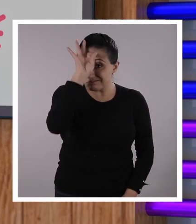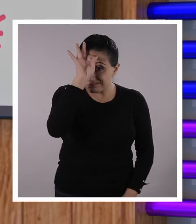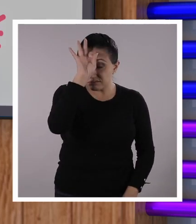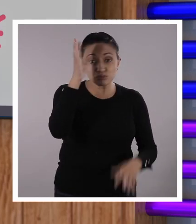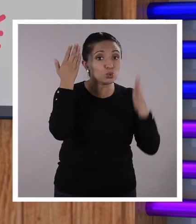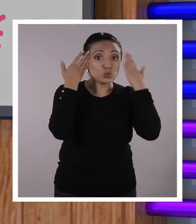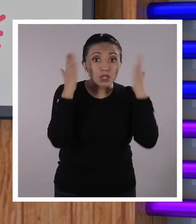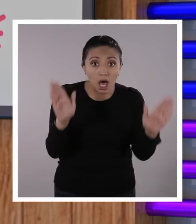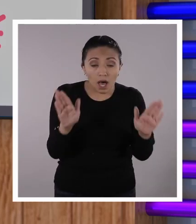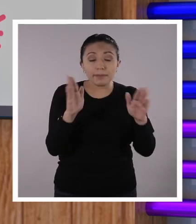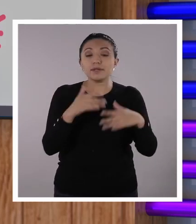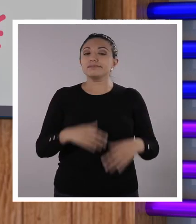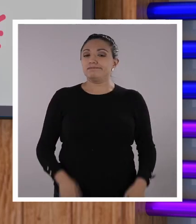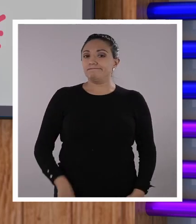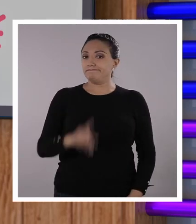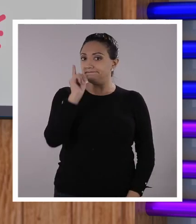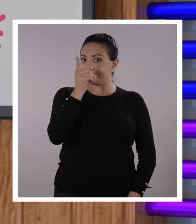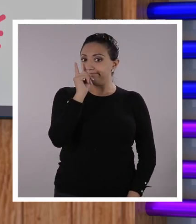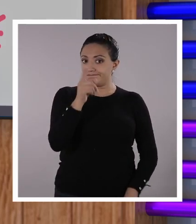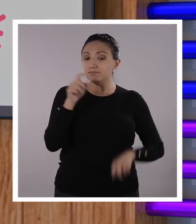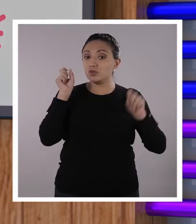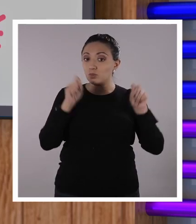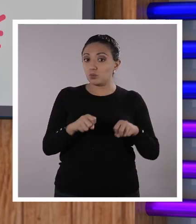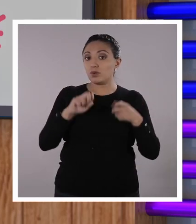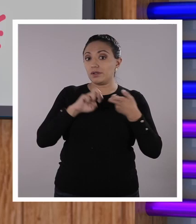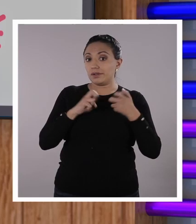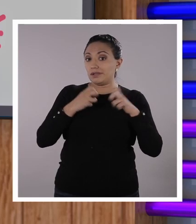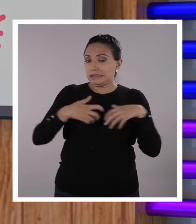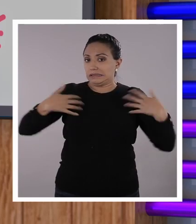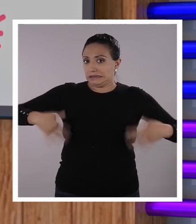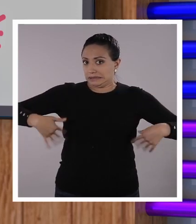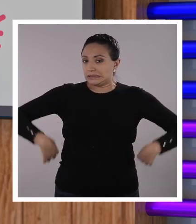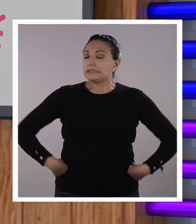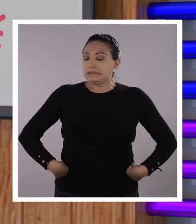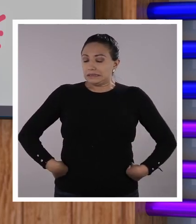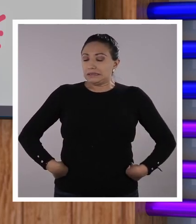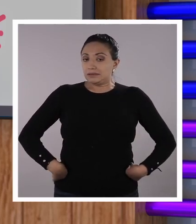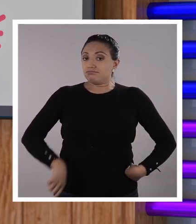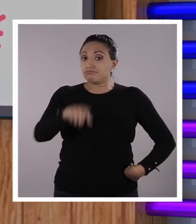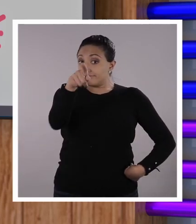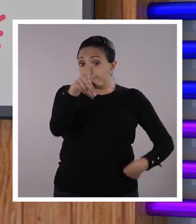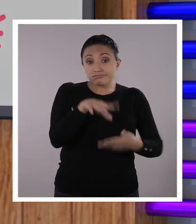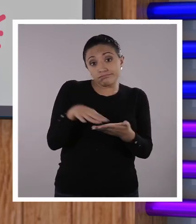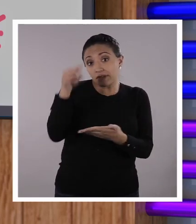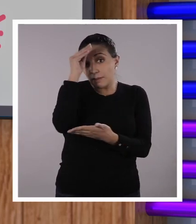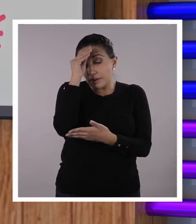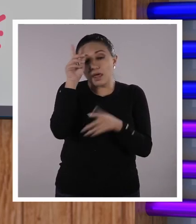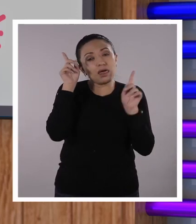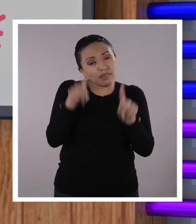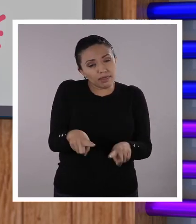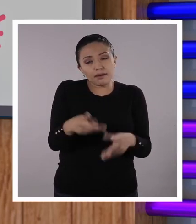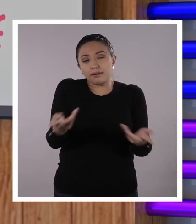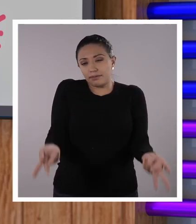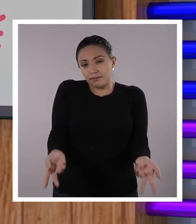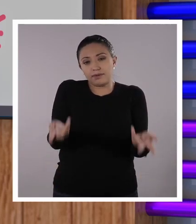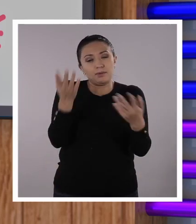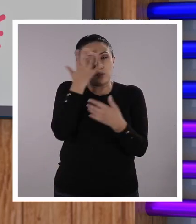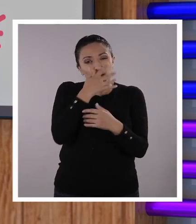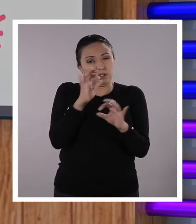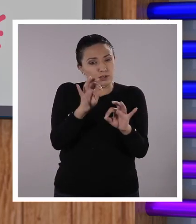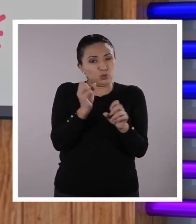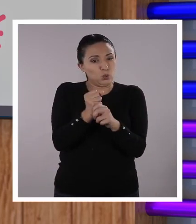las normas APA, si no las aplica, podríamos estar en serios problemas. Y ustedes que están aprendiendo tienen que hacerlo